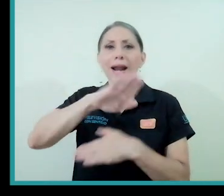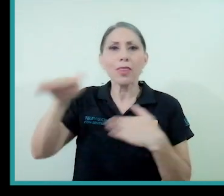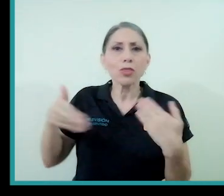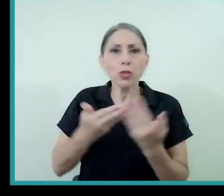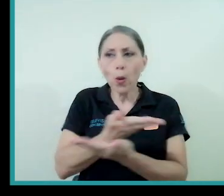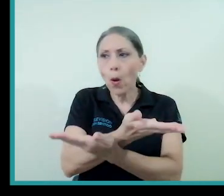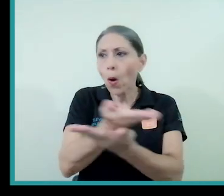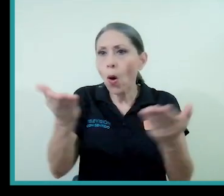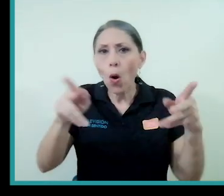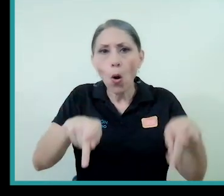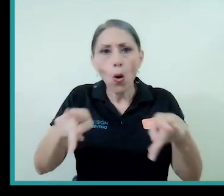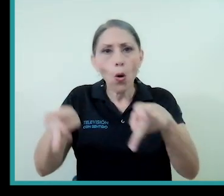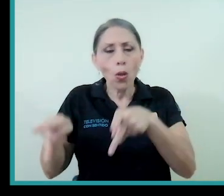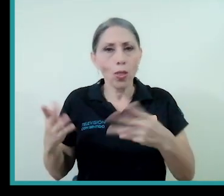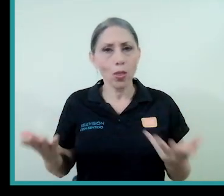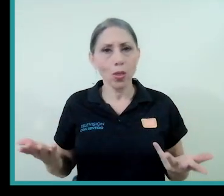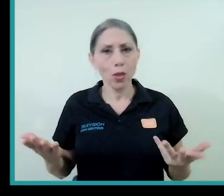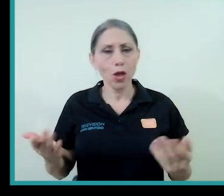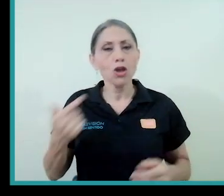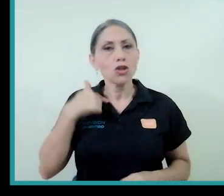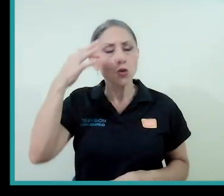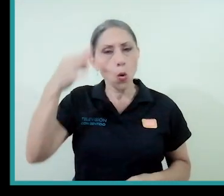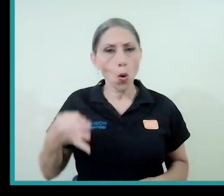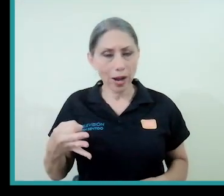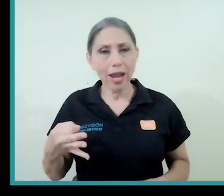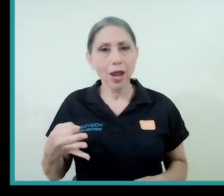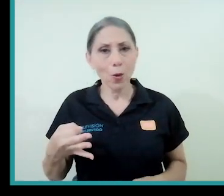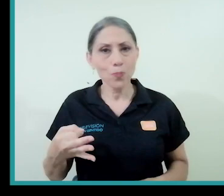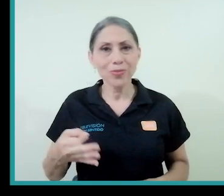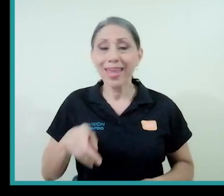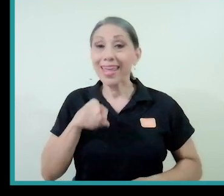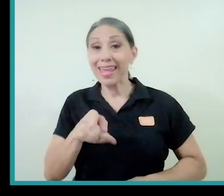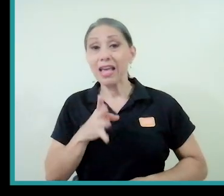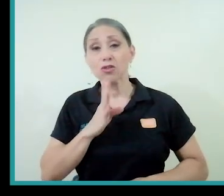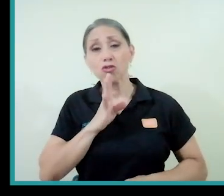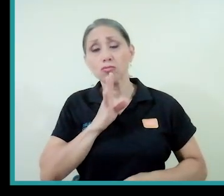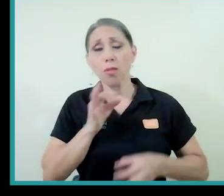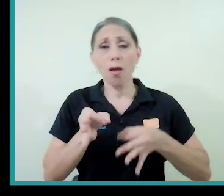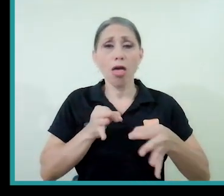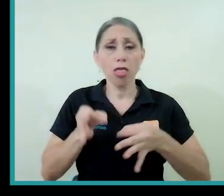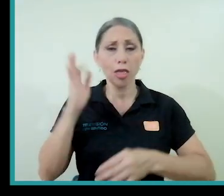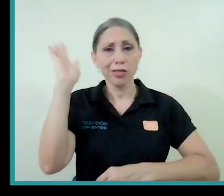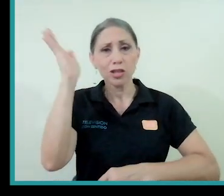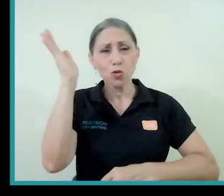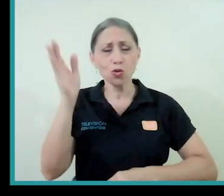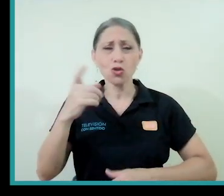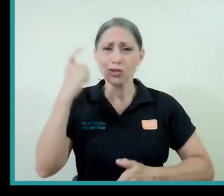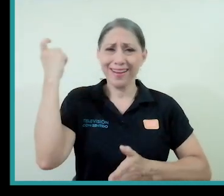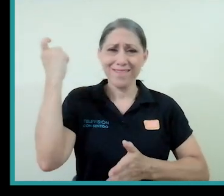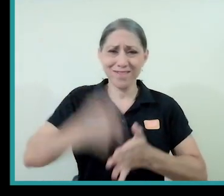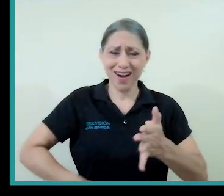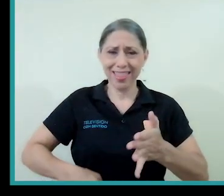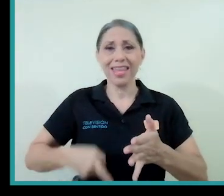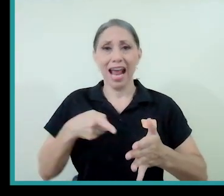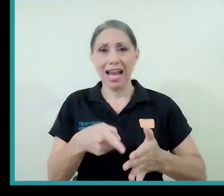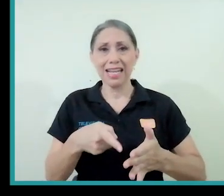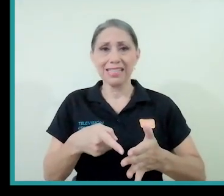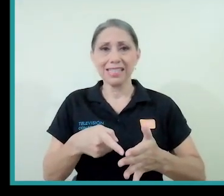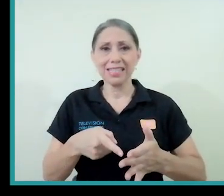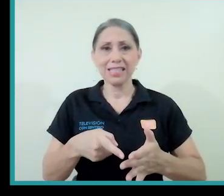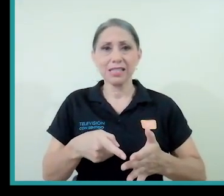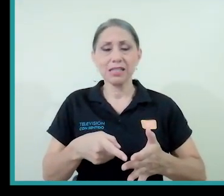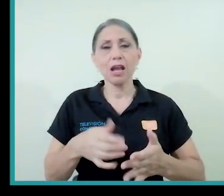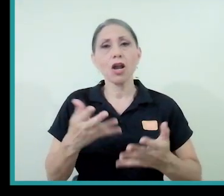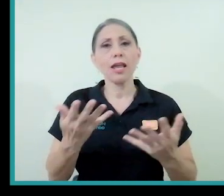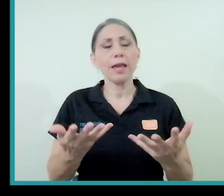de todas. Entonces creo que estos discursos que son tan radicales en el sentido de desatender